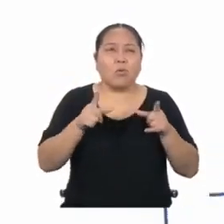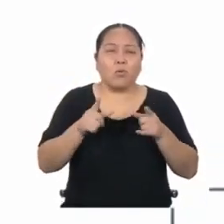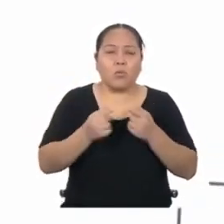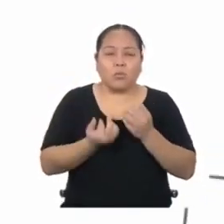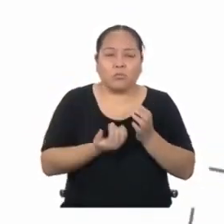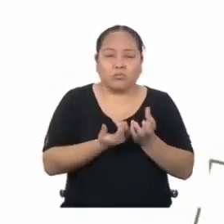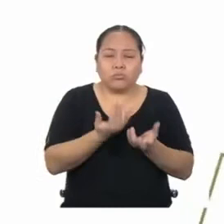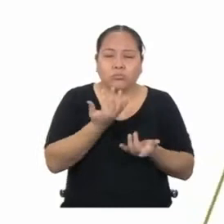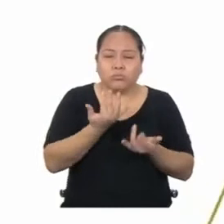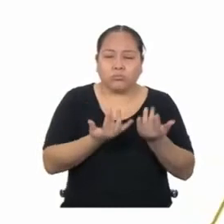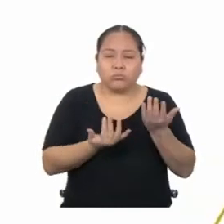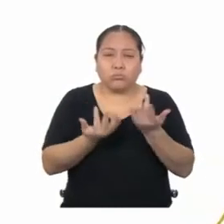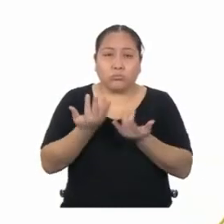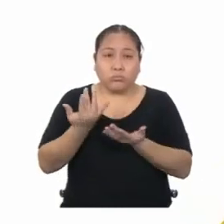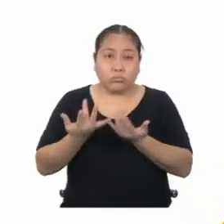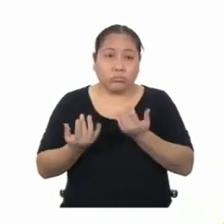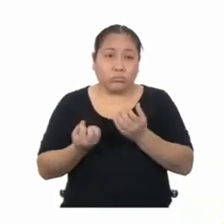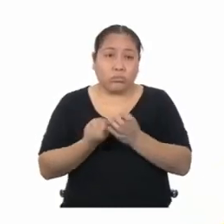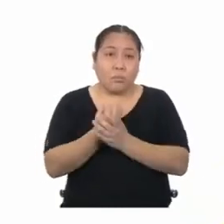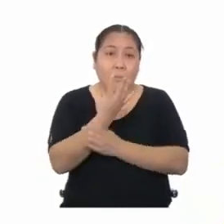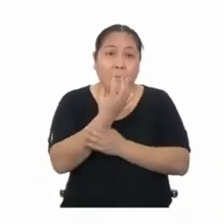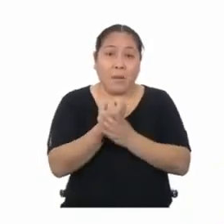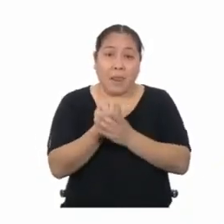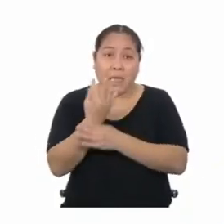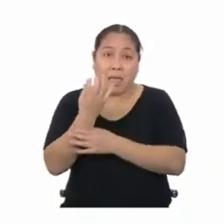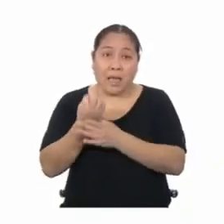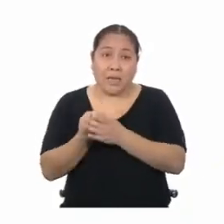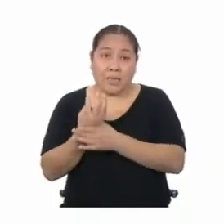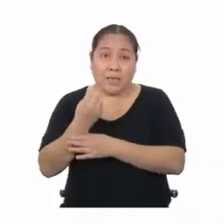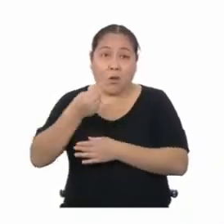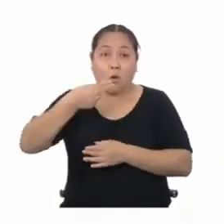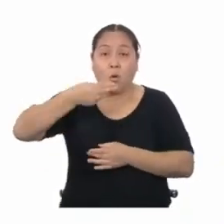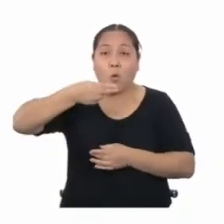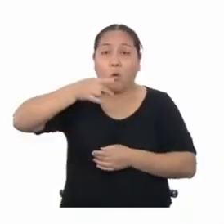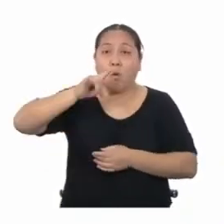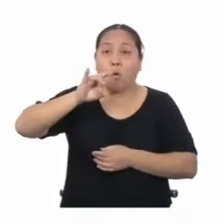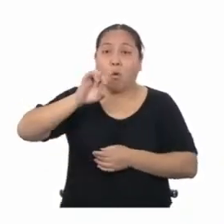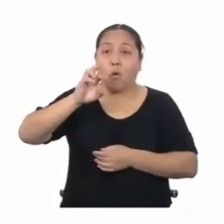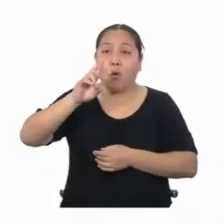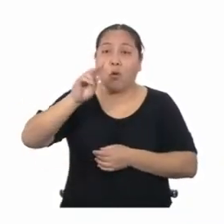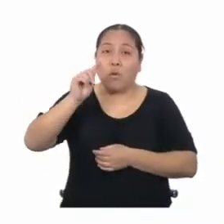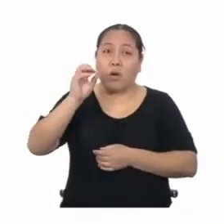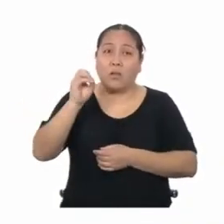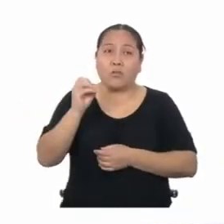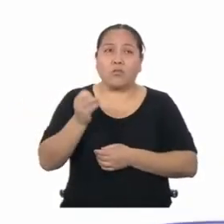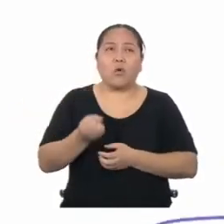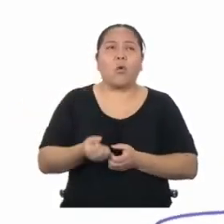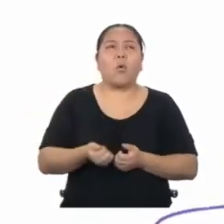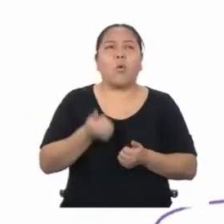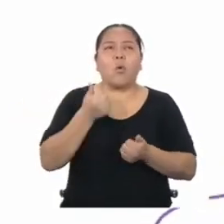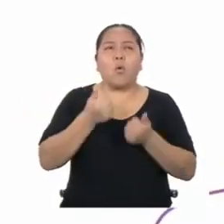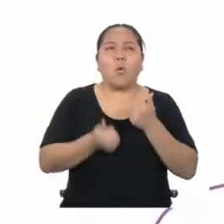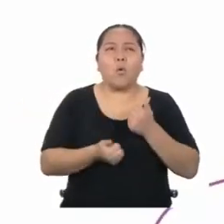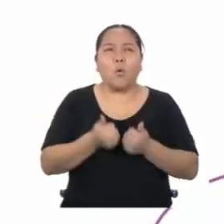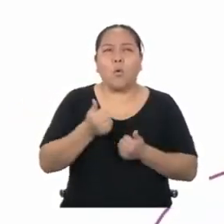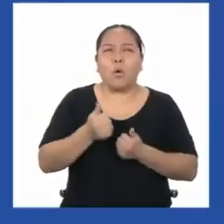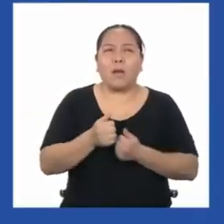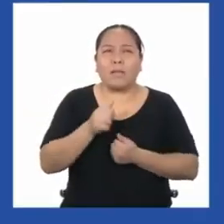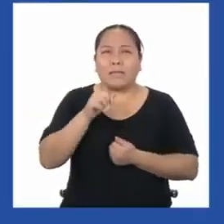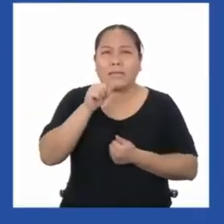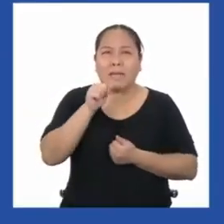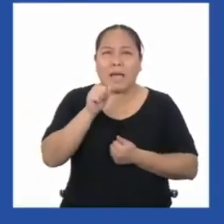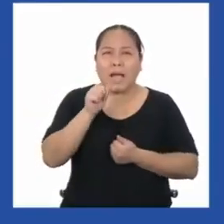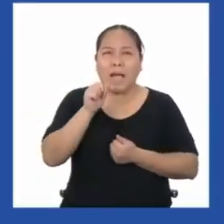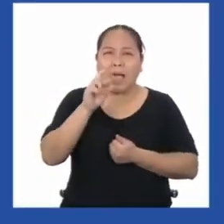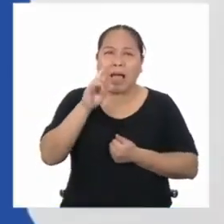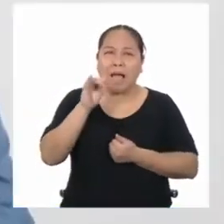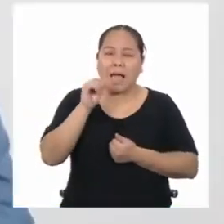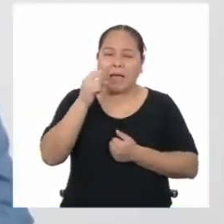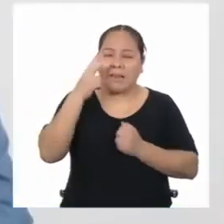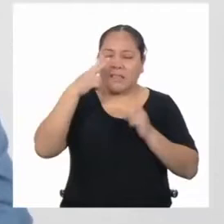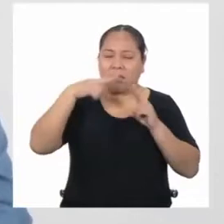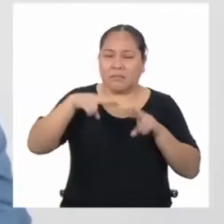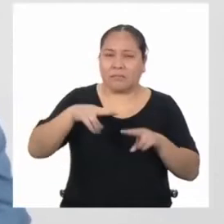de biohuertos caseros. ¿Cuál es la área que tenemos disponible para hacerlo?